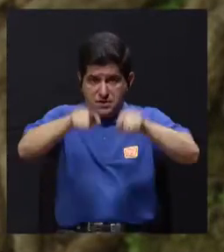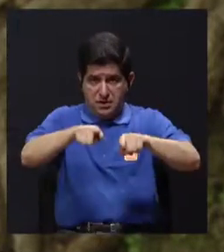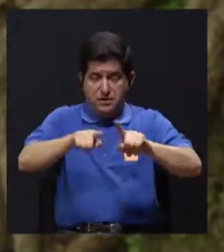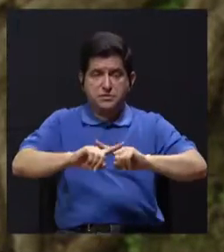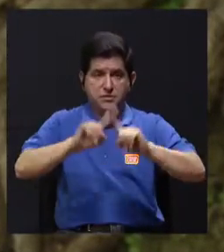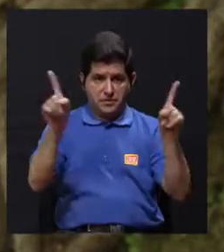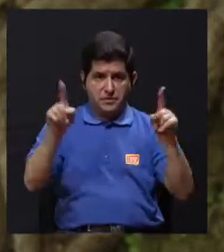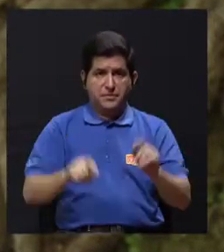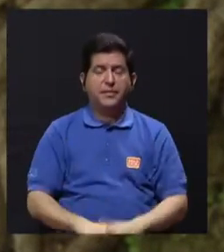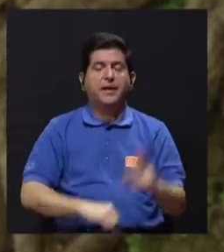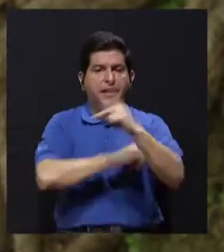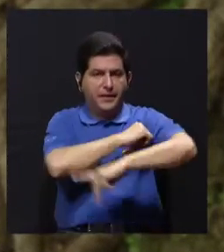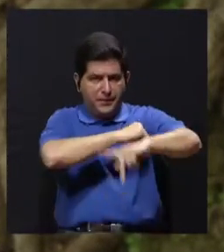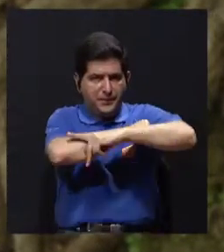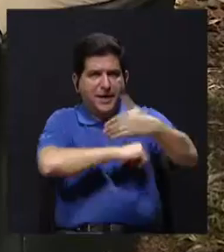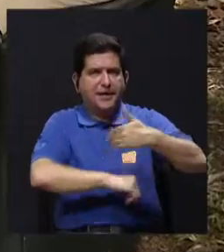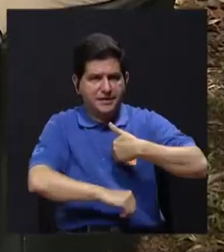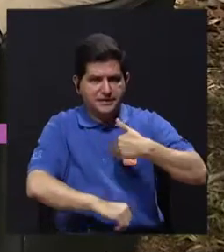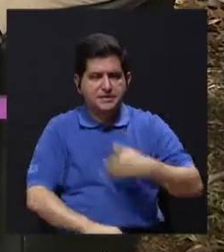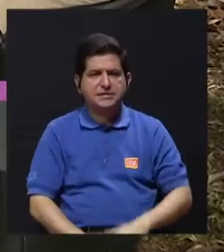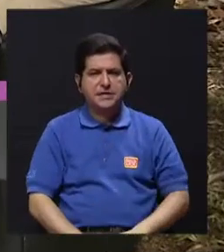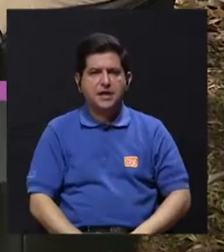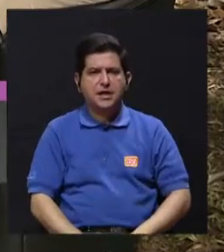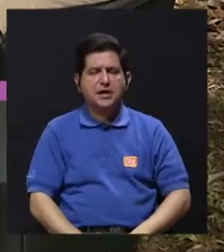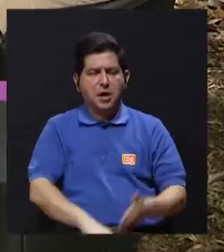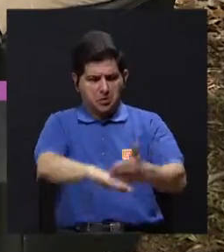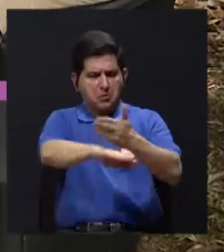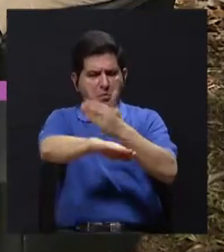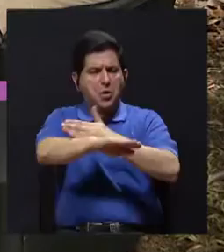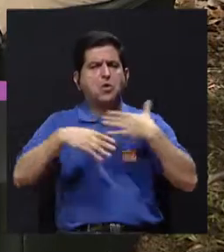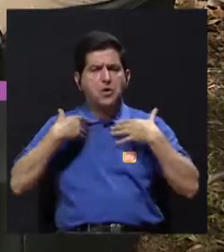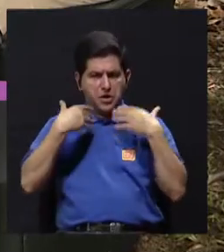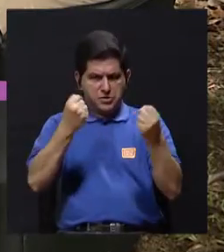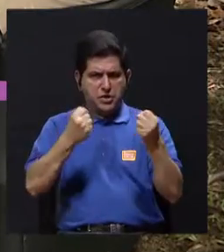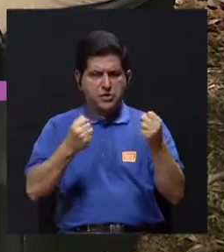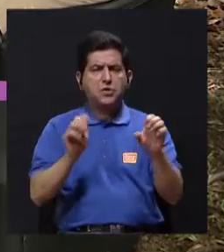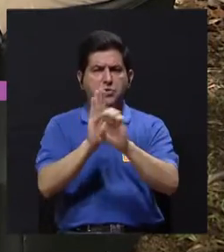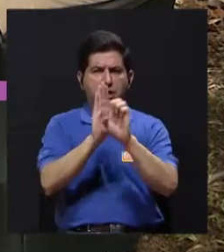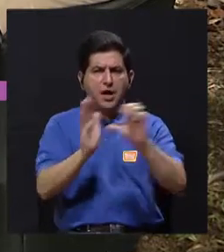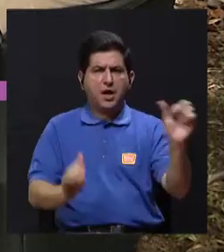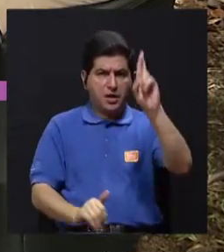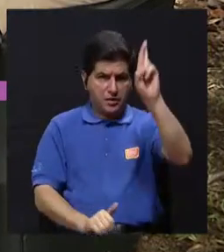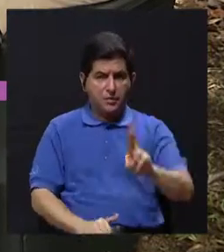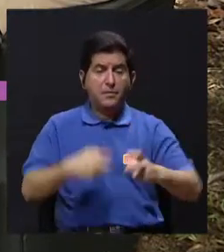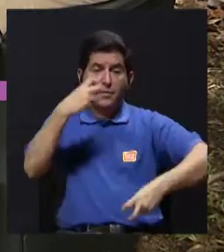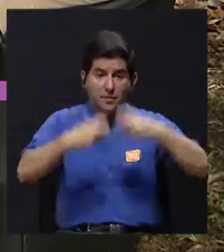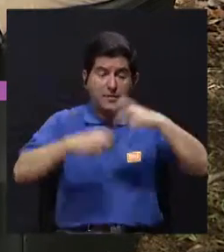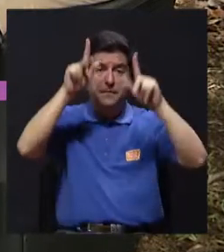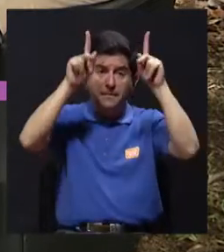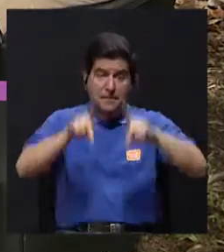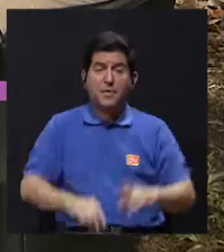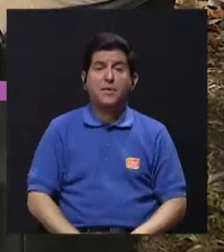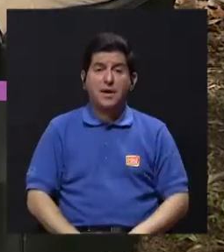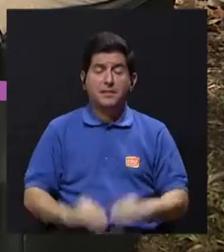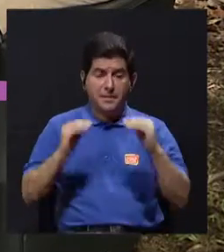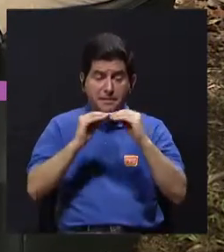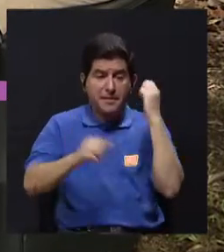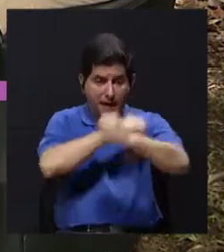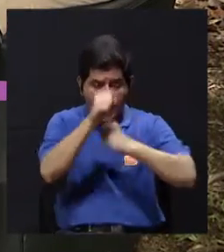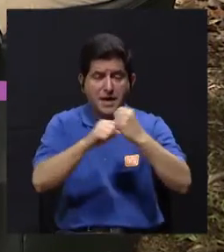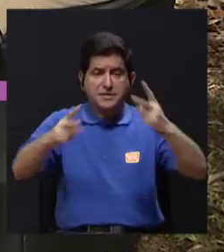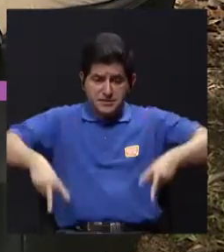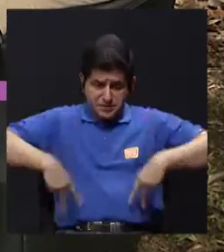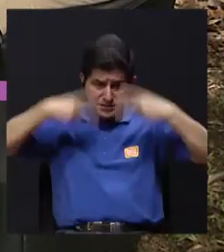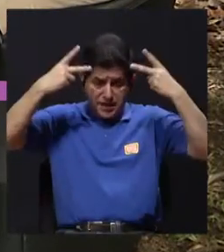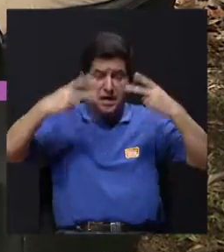que no están tan desarrollados como el nuestro. Sin embargo, en países que tienen un alto grado de salud como Costa Rica, tenemos el